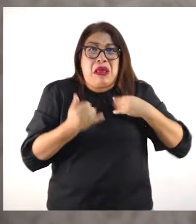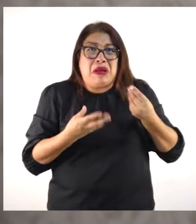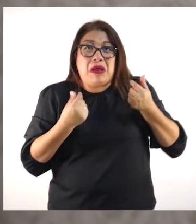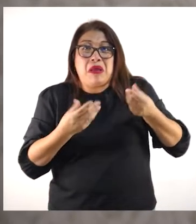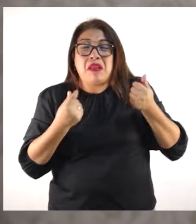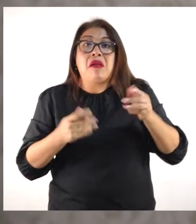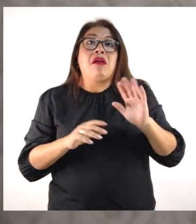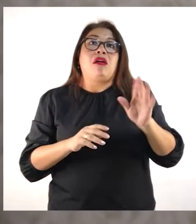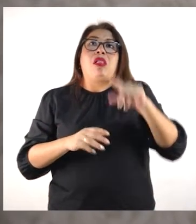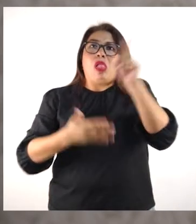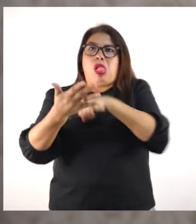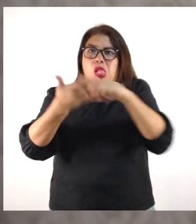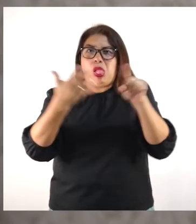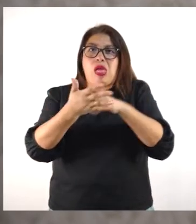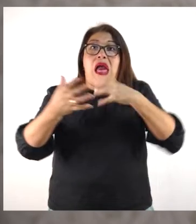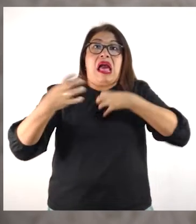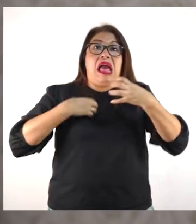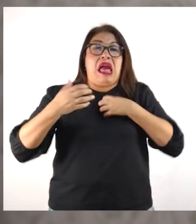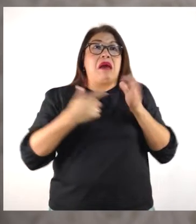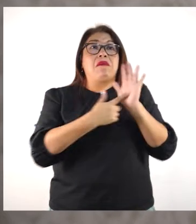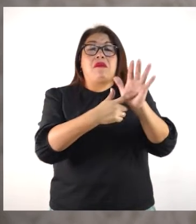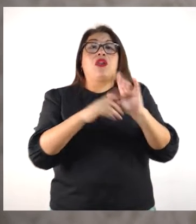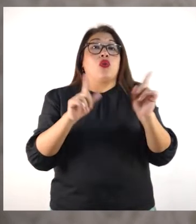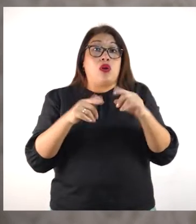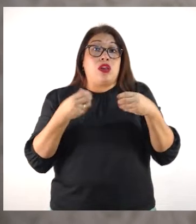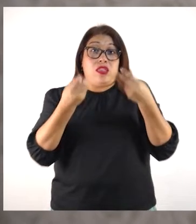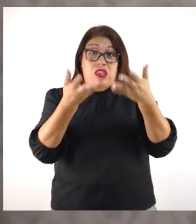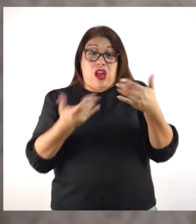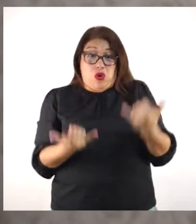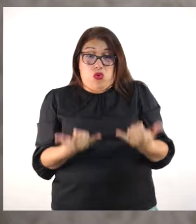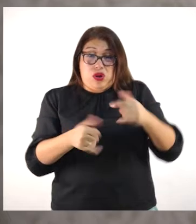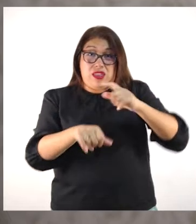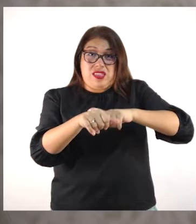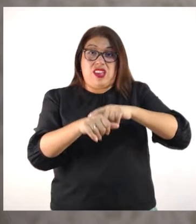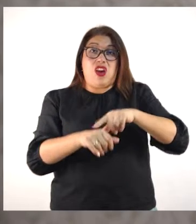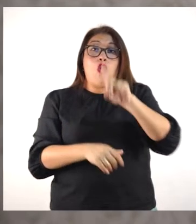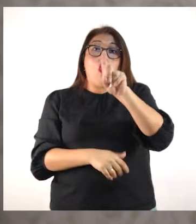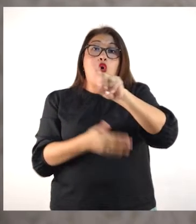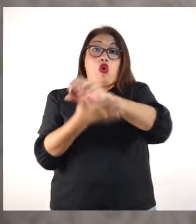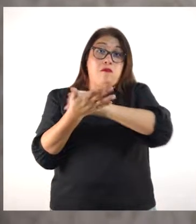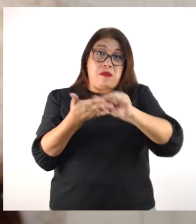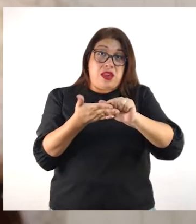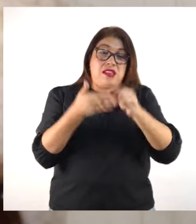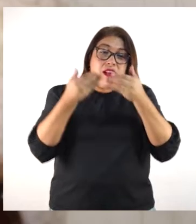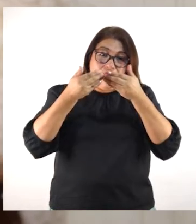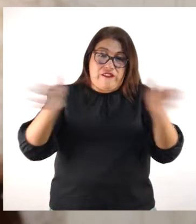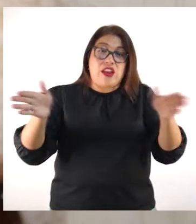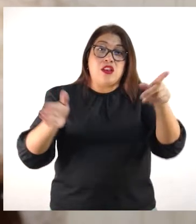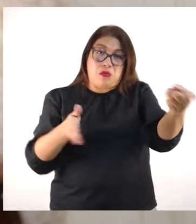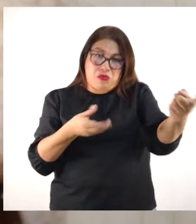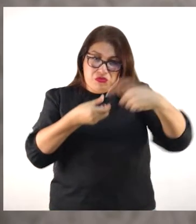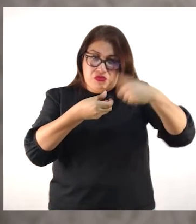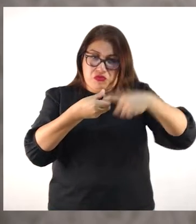criticar ni van a presentar quejas. Están dando un mes completo para que empiecen las inscripciones